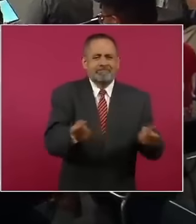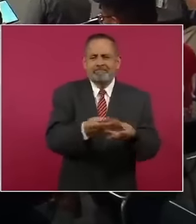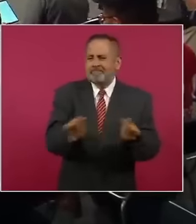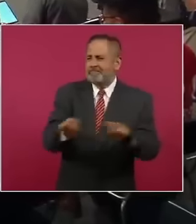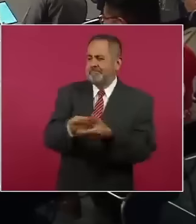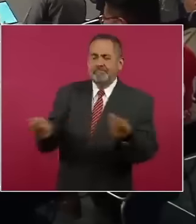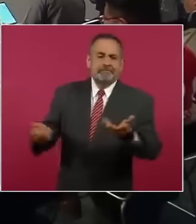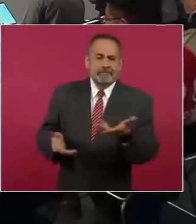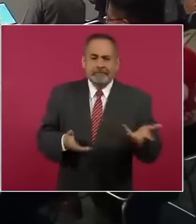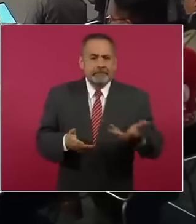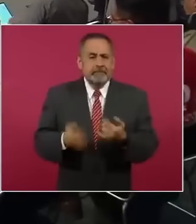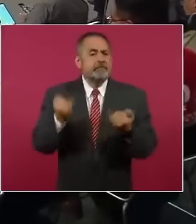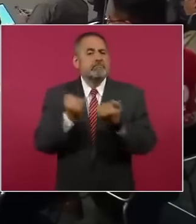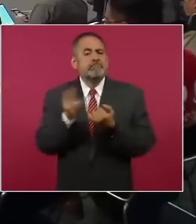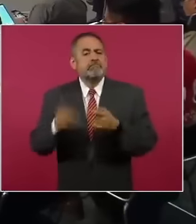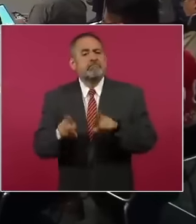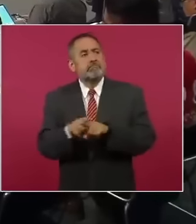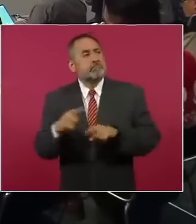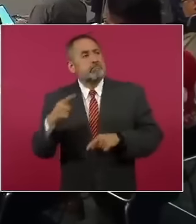como los pueblos yaquis.